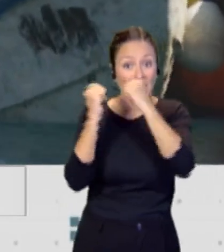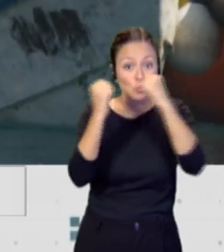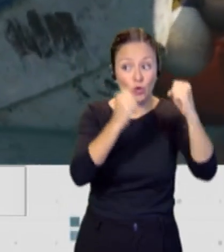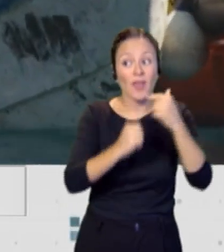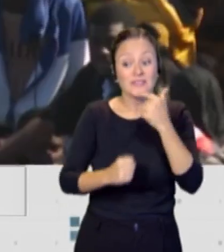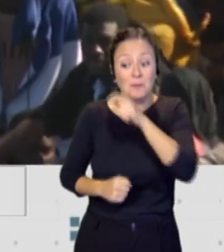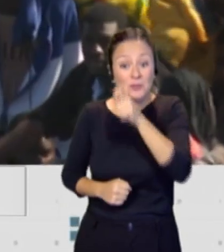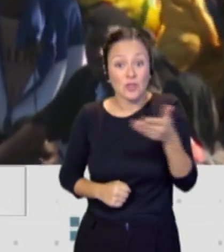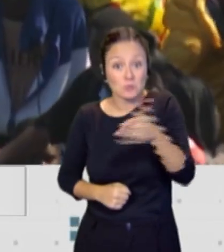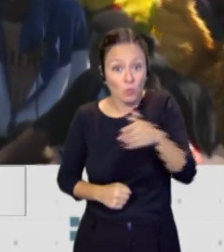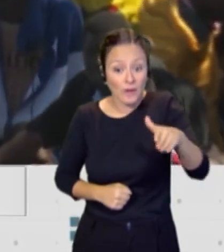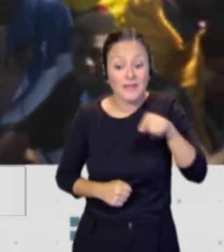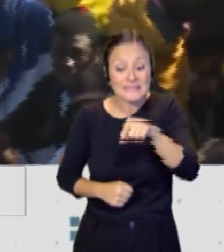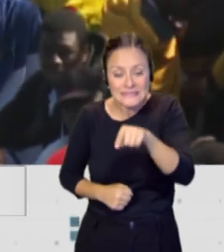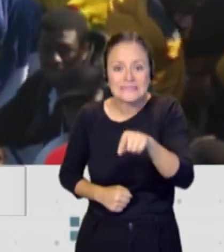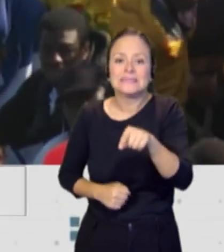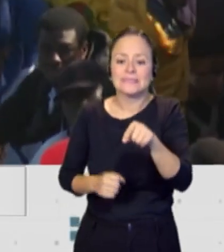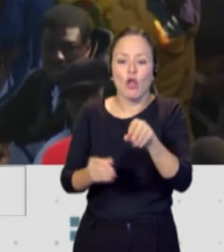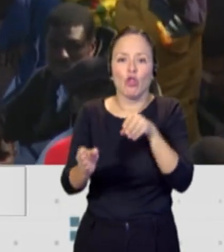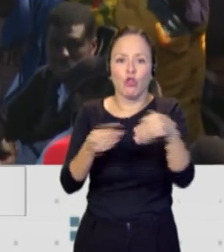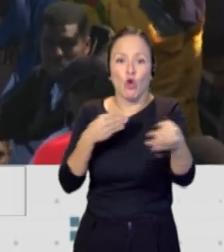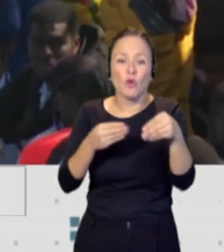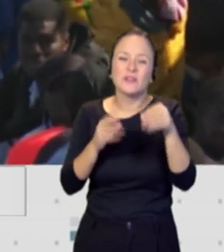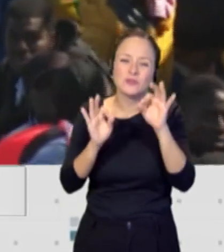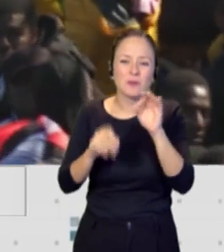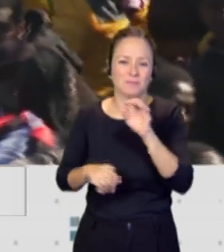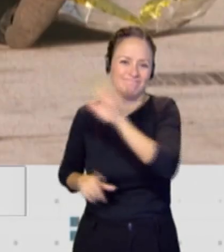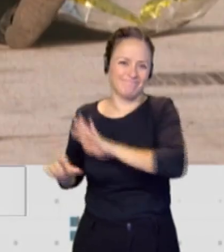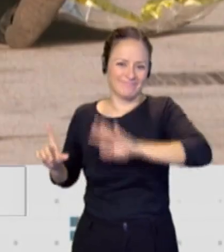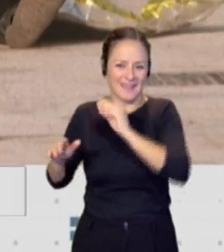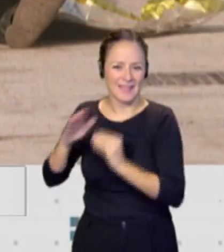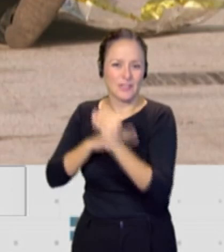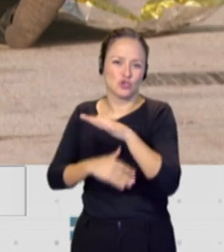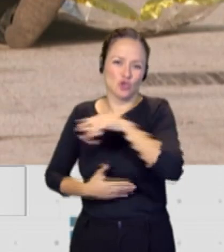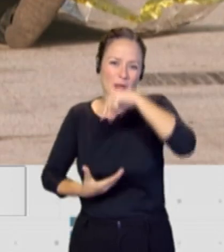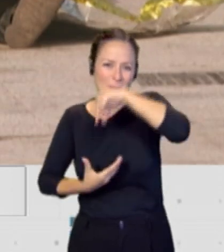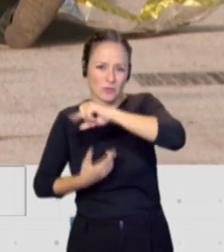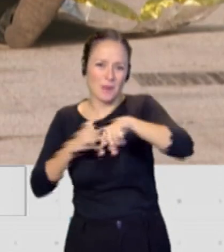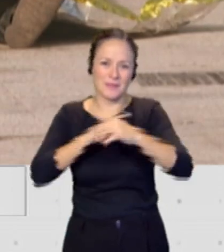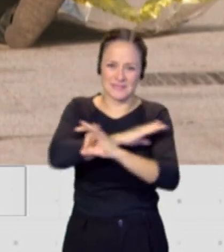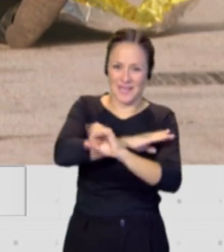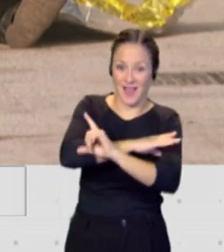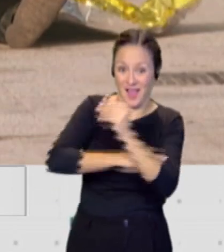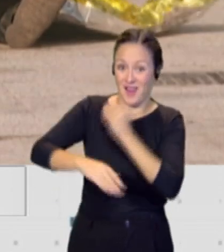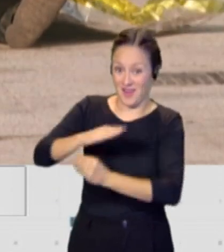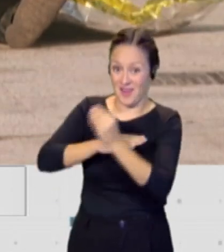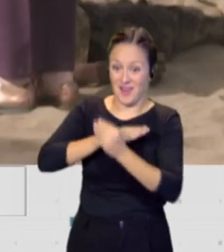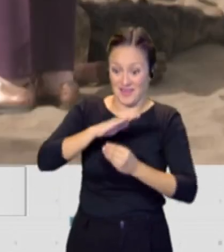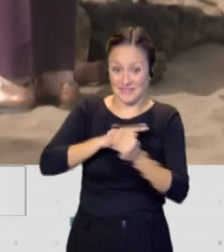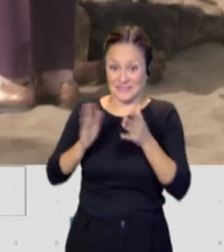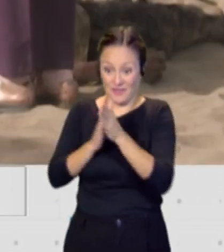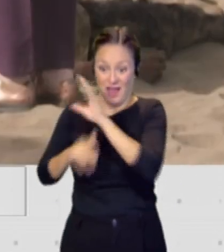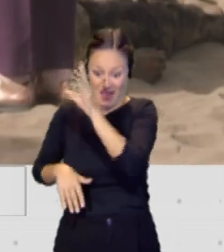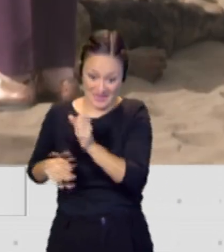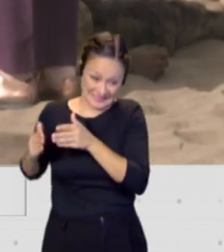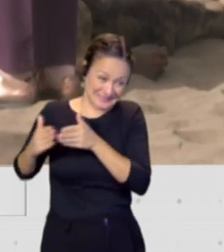cadáveres se encuentran documentación de personas nacionales de Mauritania y de Senegal. Esa es la peligrosidad